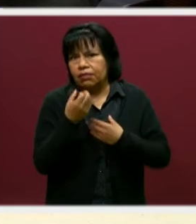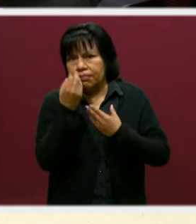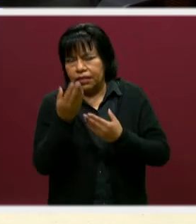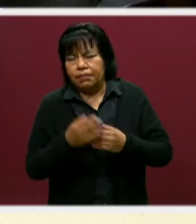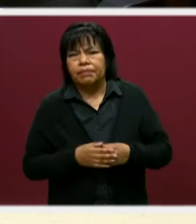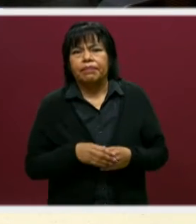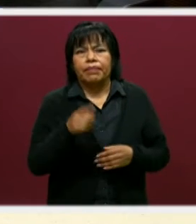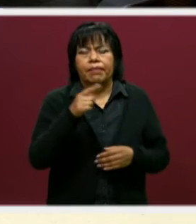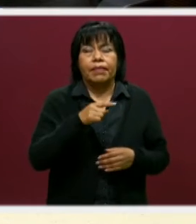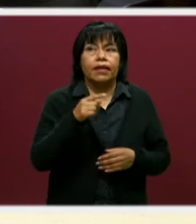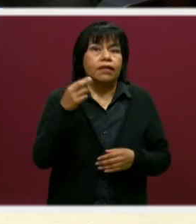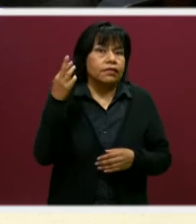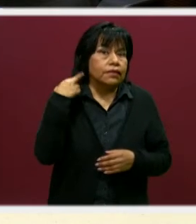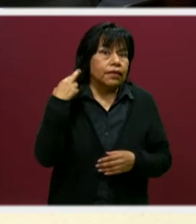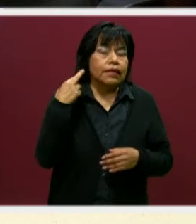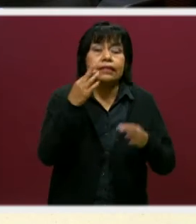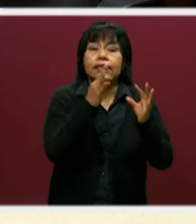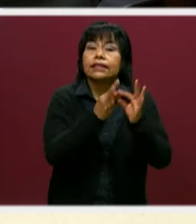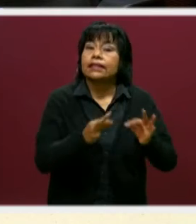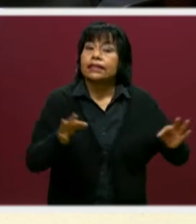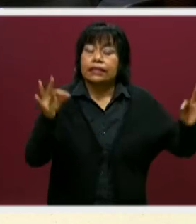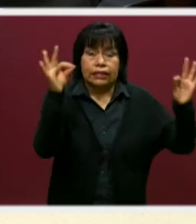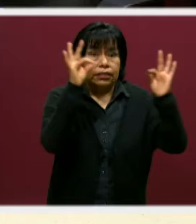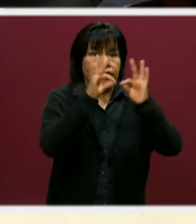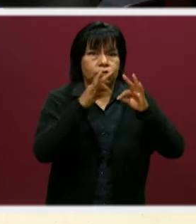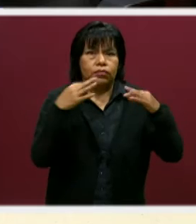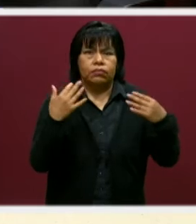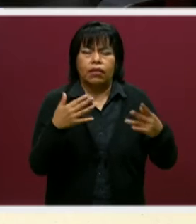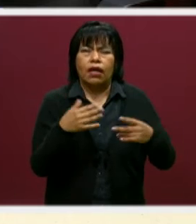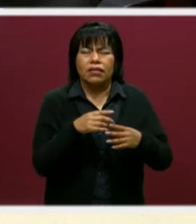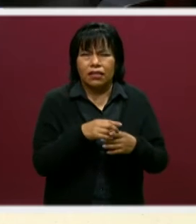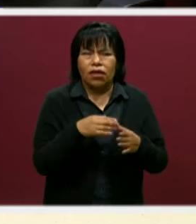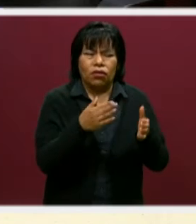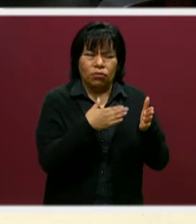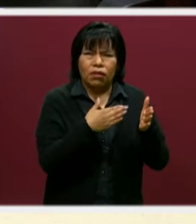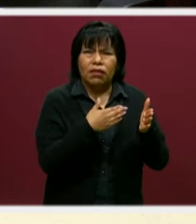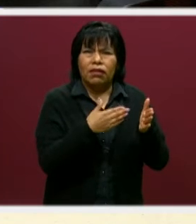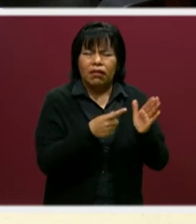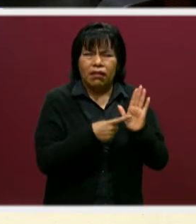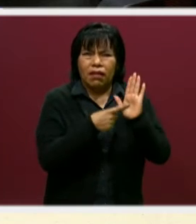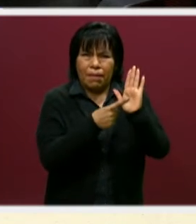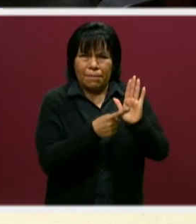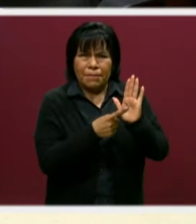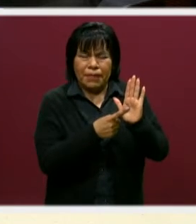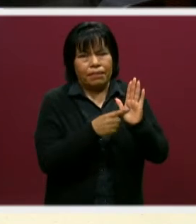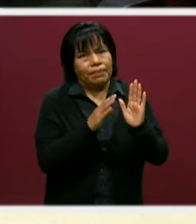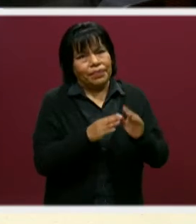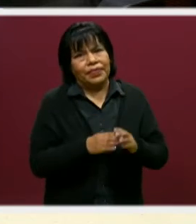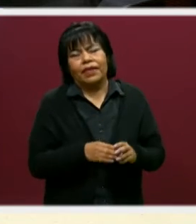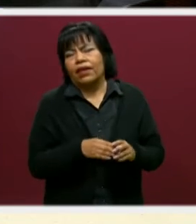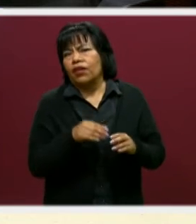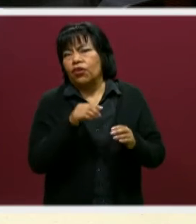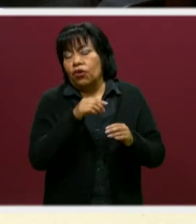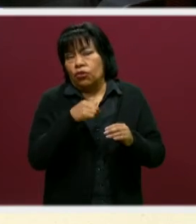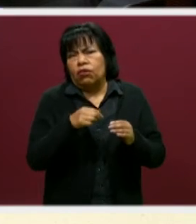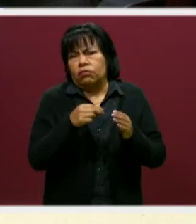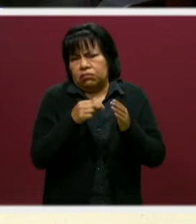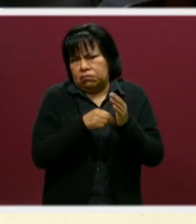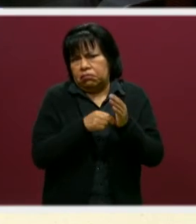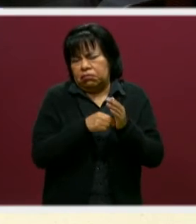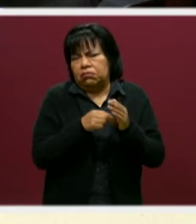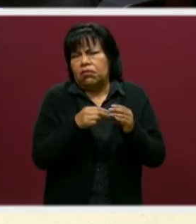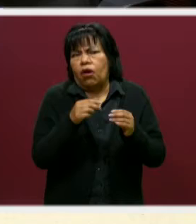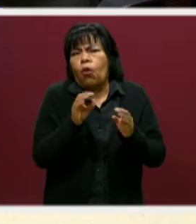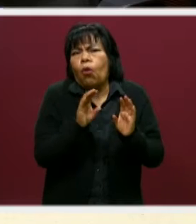para los que nos están escuchando en radio. muy importante que ya con la documentación que presentemos nos den esta contraseña para que ya